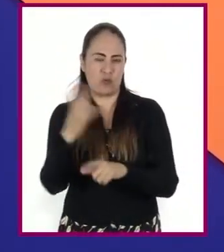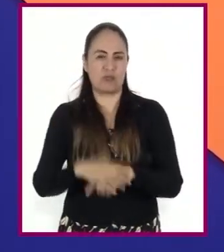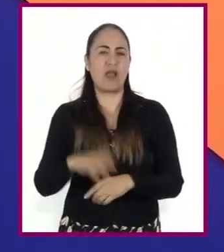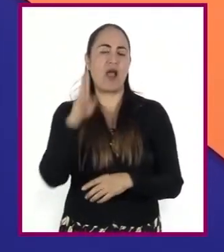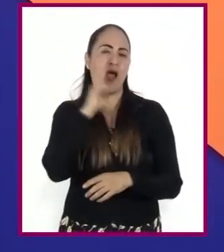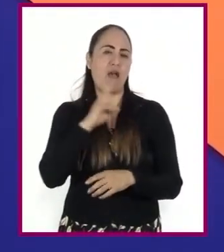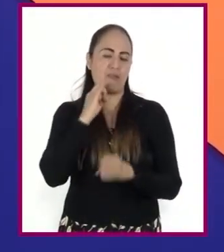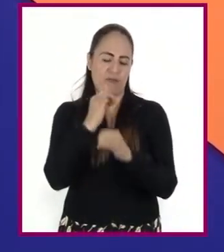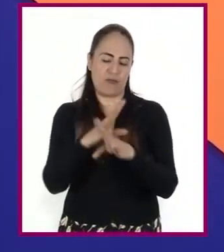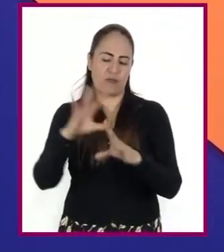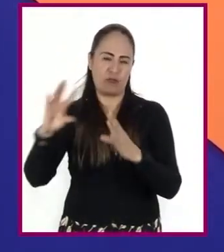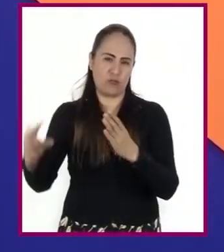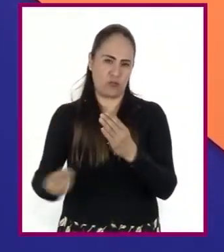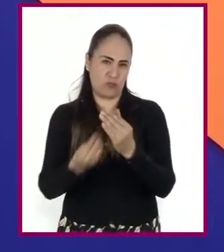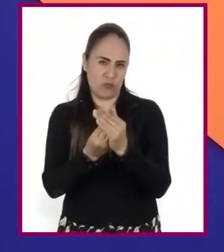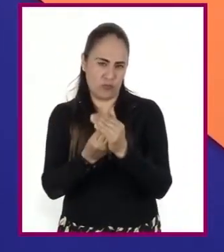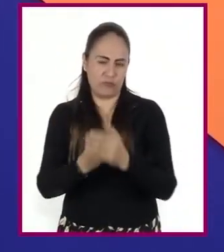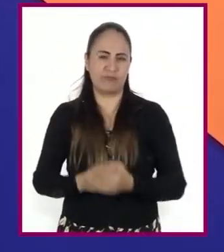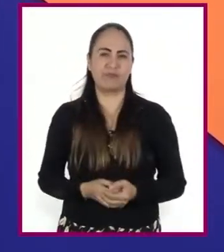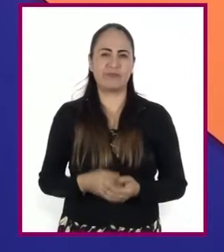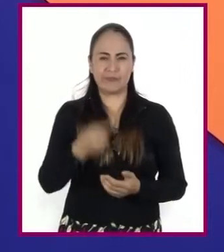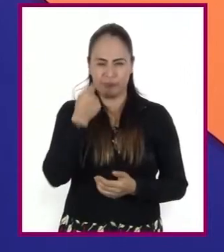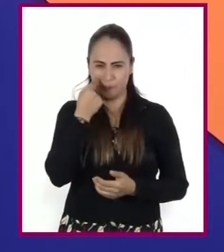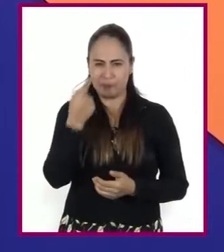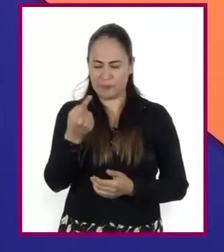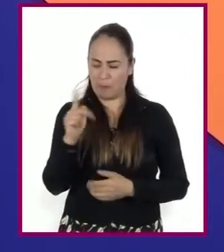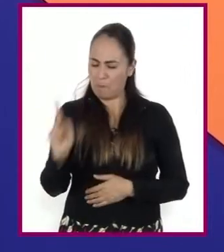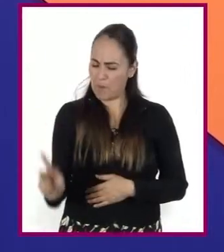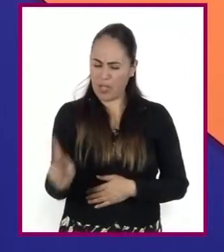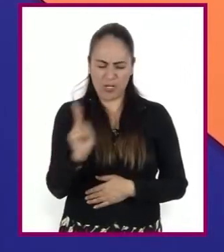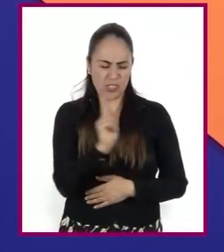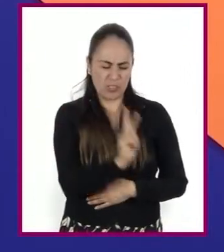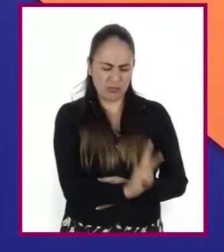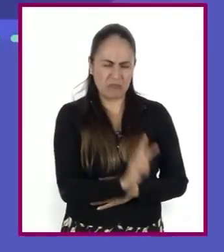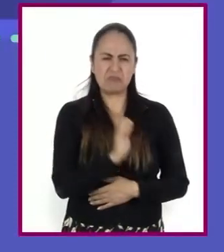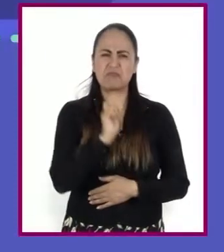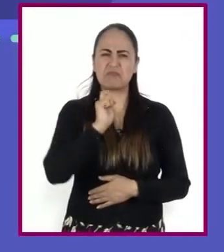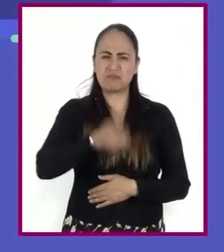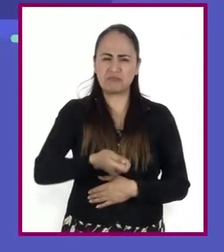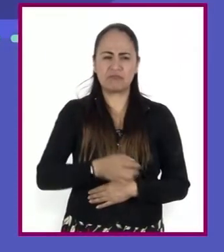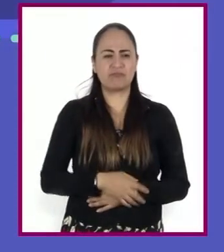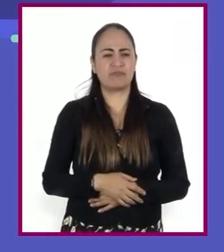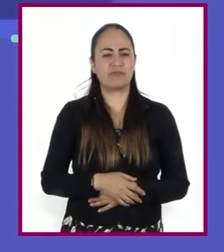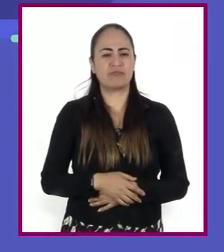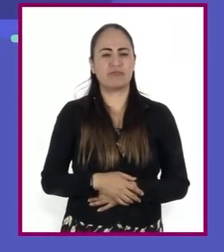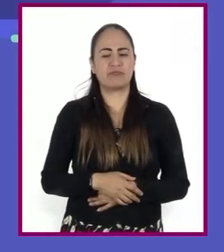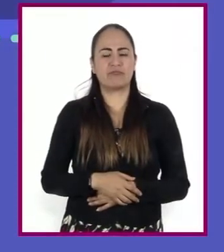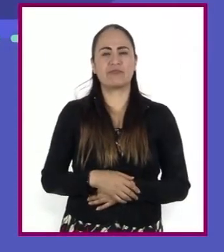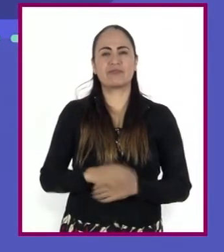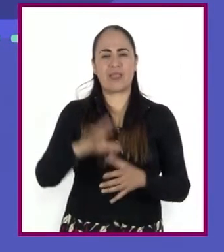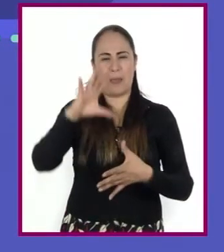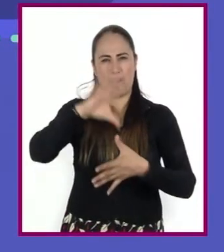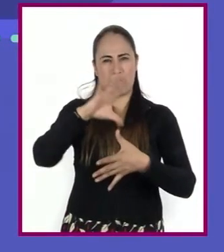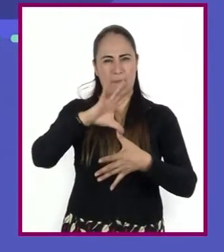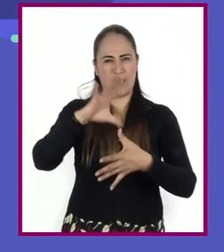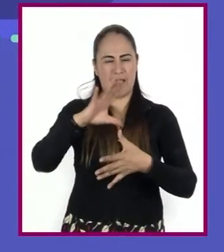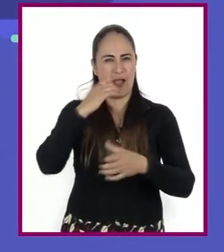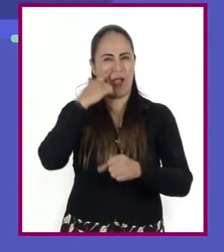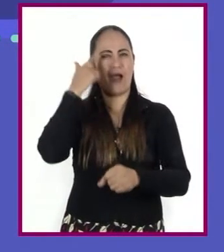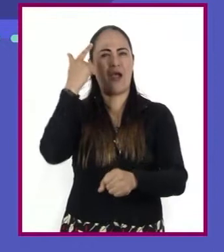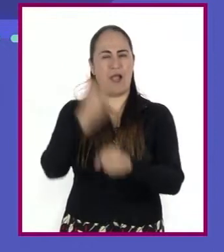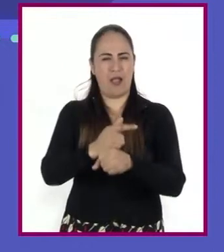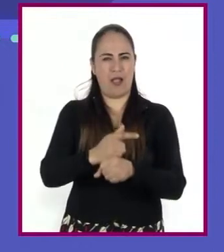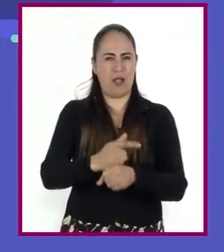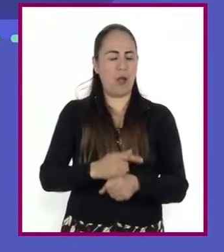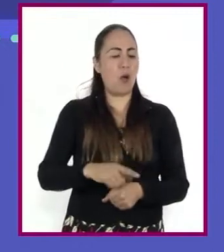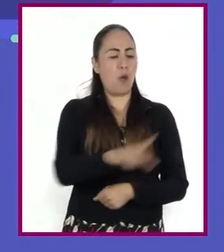proporciona. En este texto podemos encontrar semejanza lo siguiente. El descubrimiento de América fue un momento histórico para los